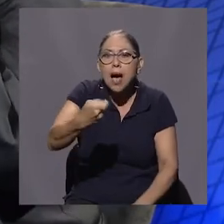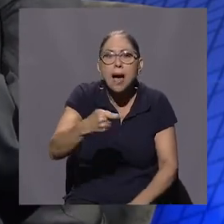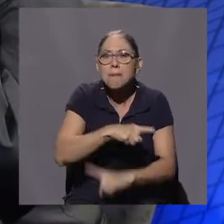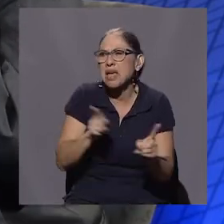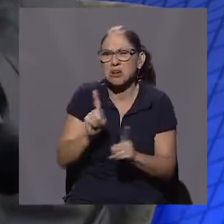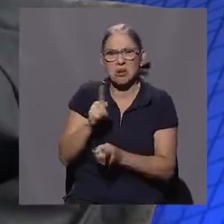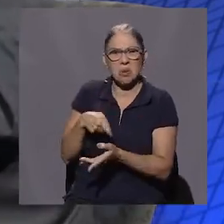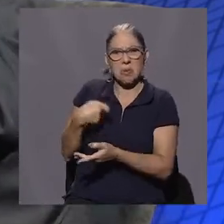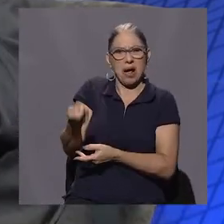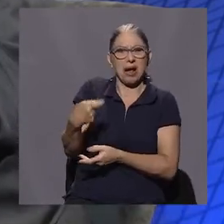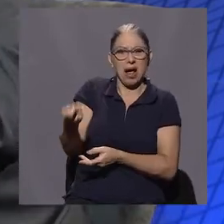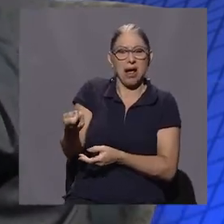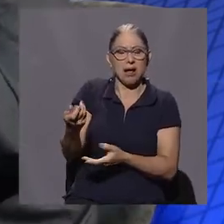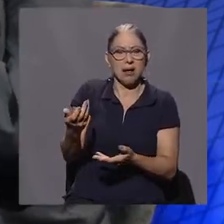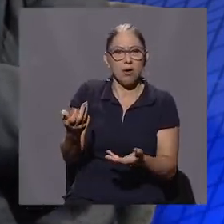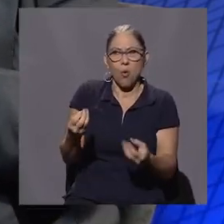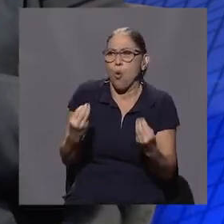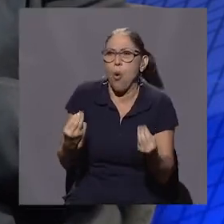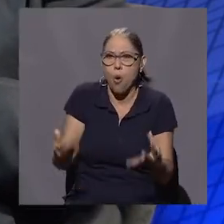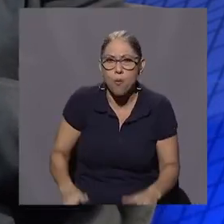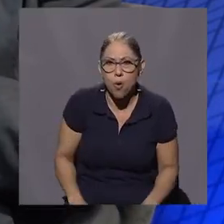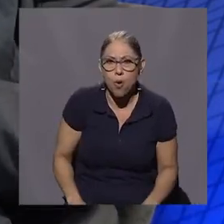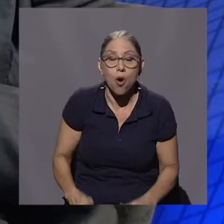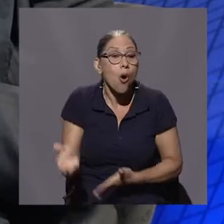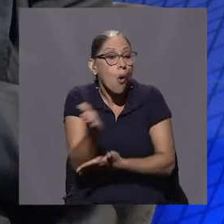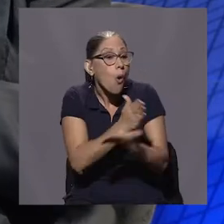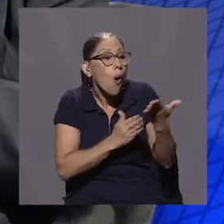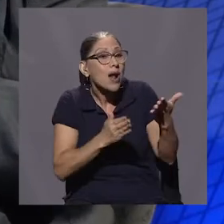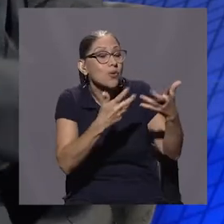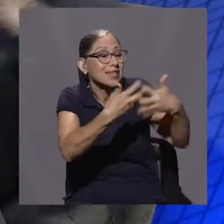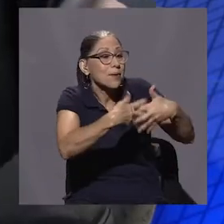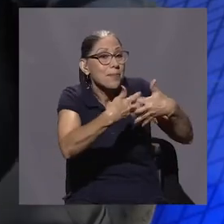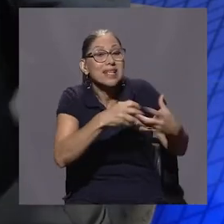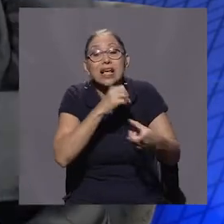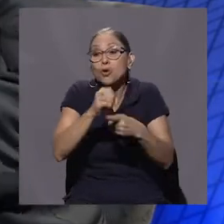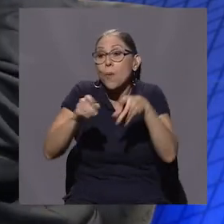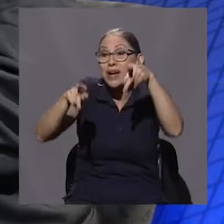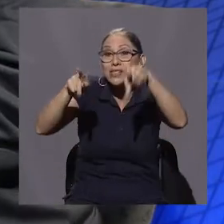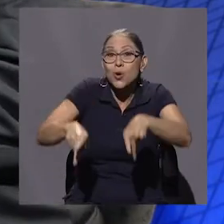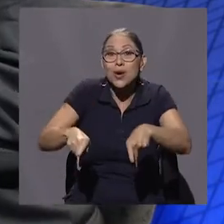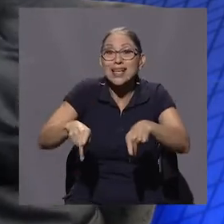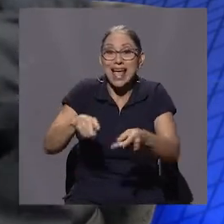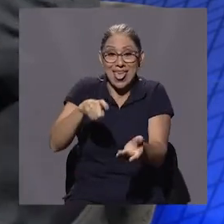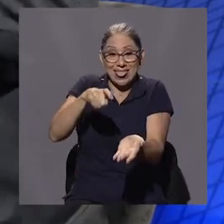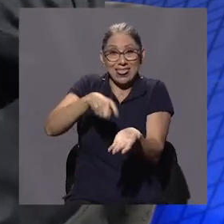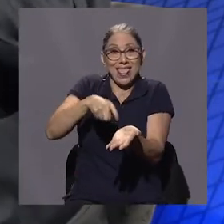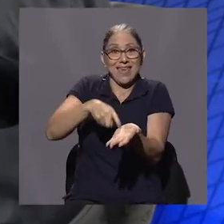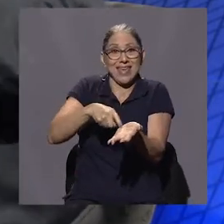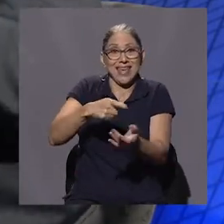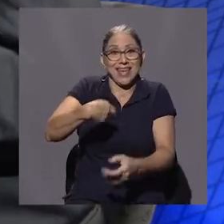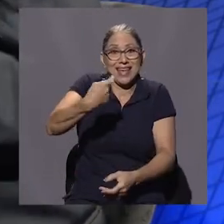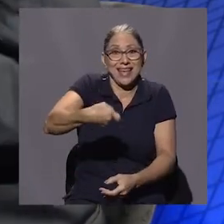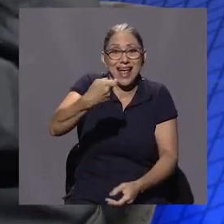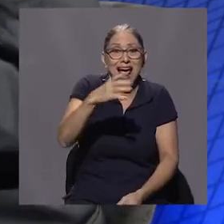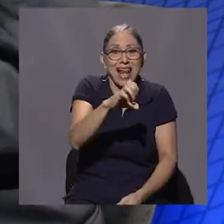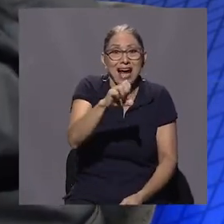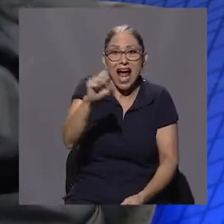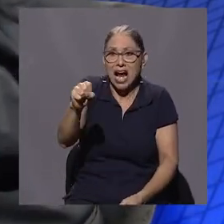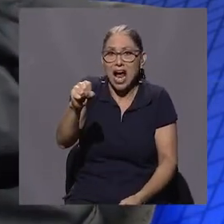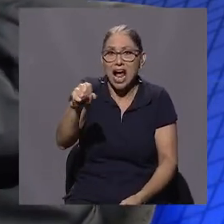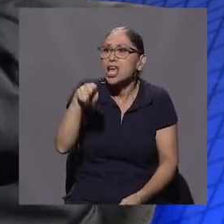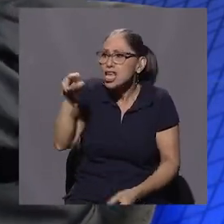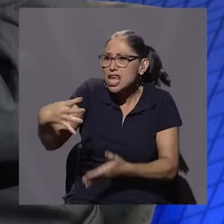que le deben a la caja, pero ganan licitaciones en la hacienda pública cuando eso está prohibido por ley. Cuando todo esto pasa,